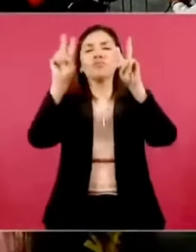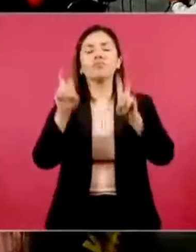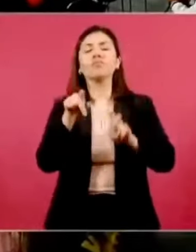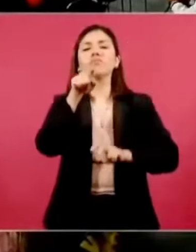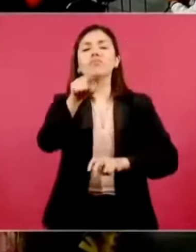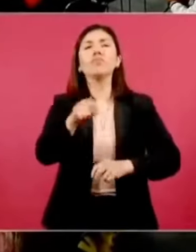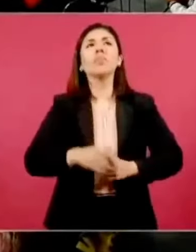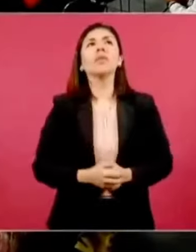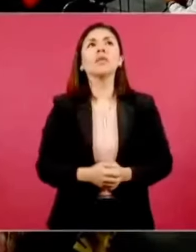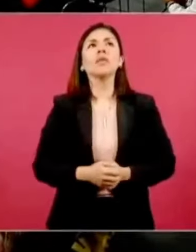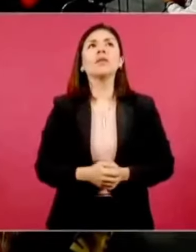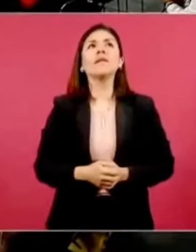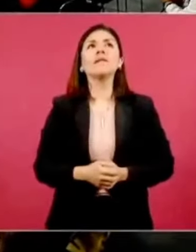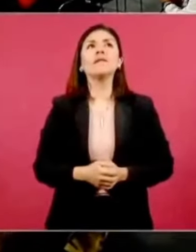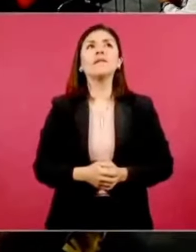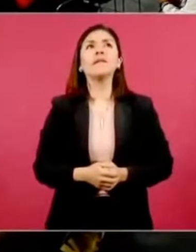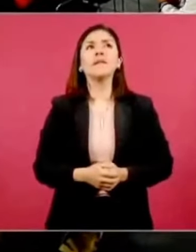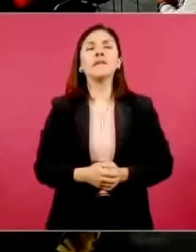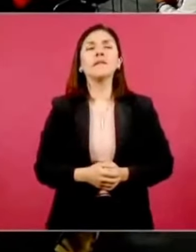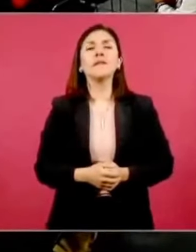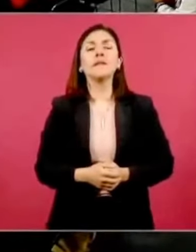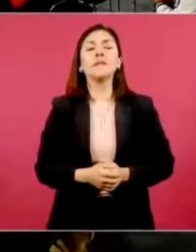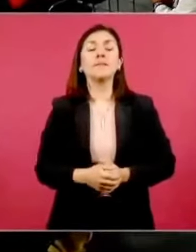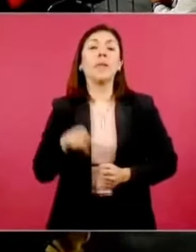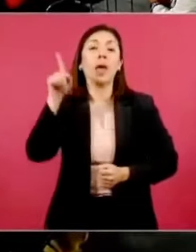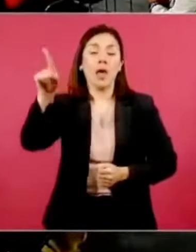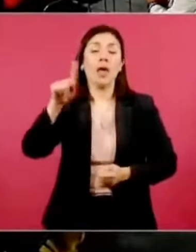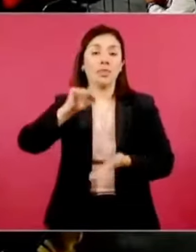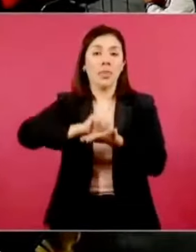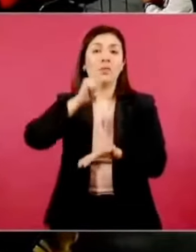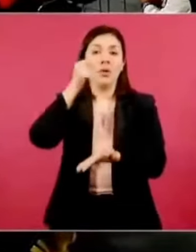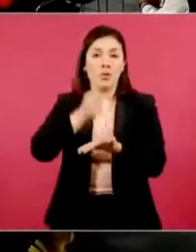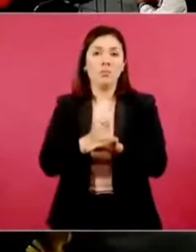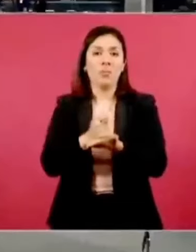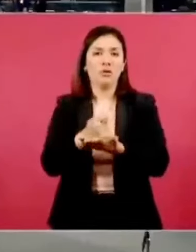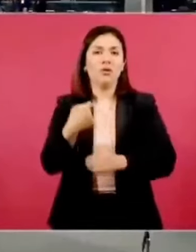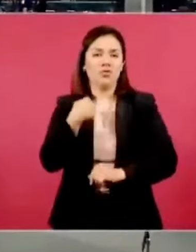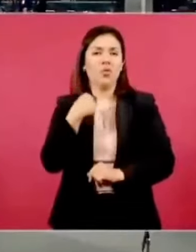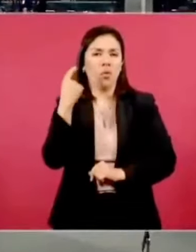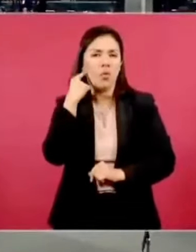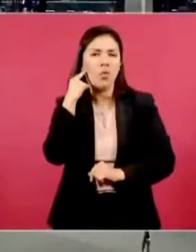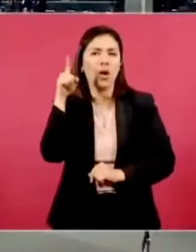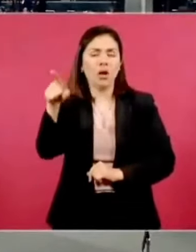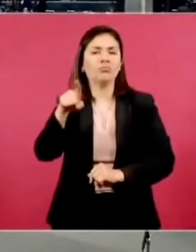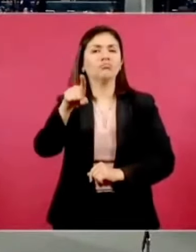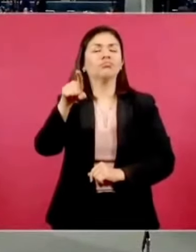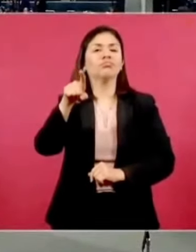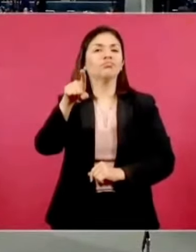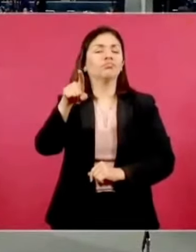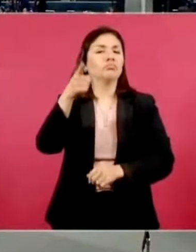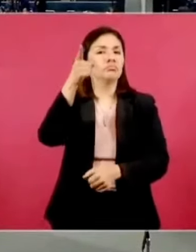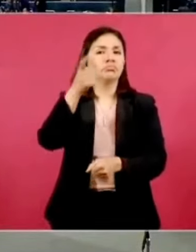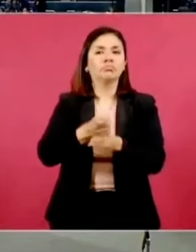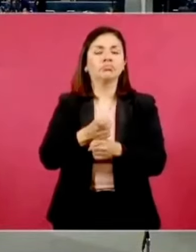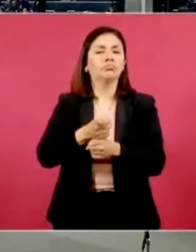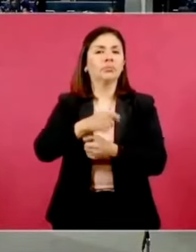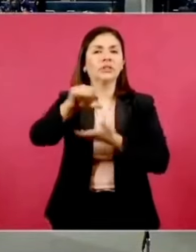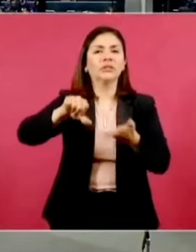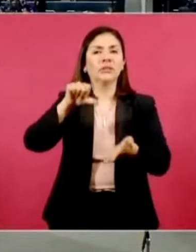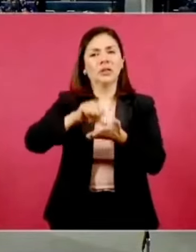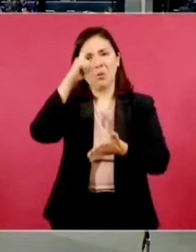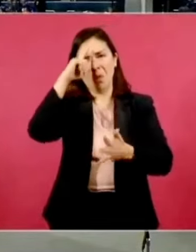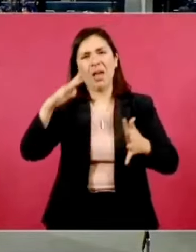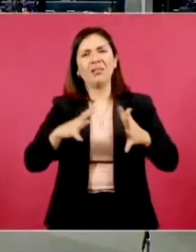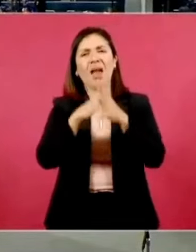Y creo que, en específico en Tamaulipas, nosotros tenemos que saber que Tamaulipas fue el epicentro de la guerra contra el